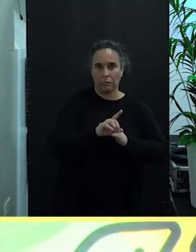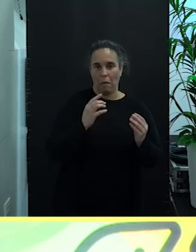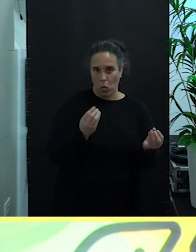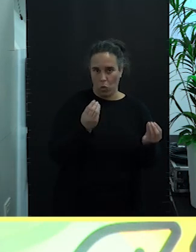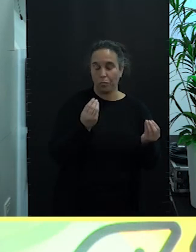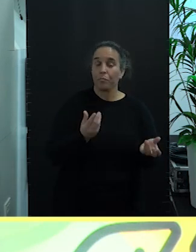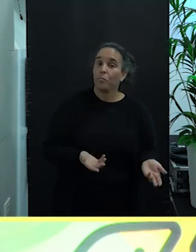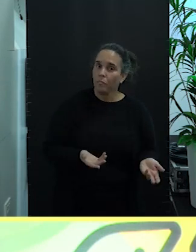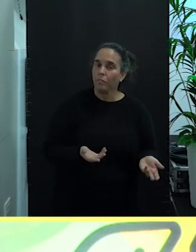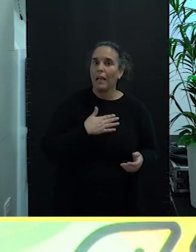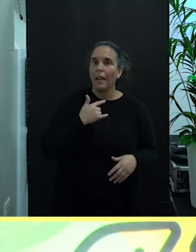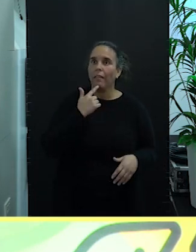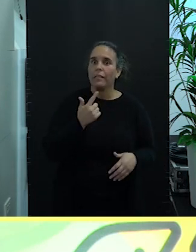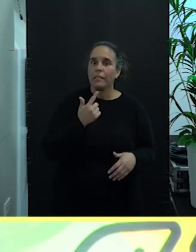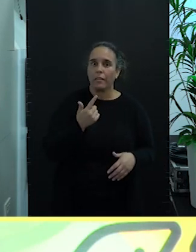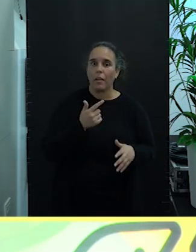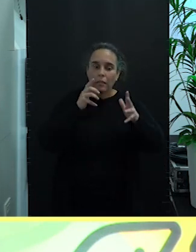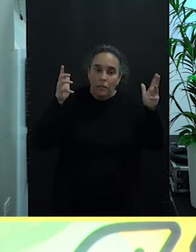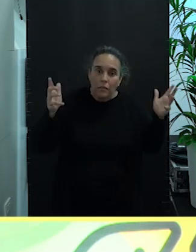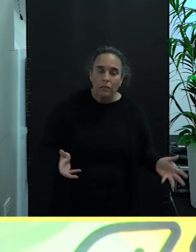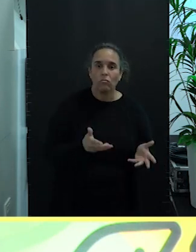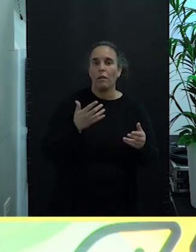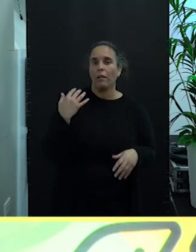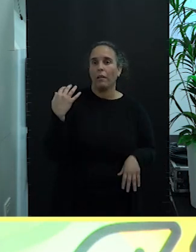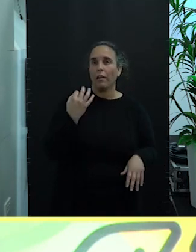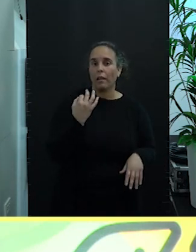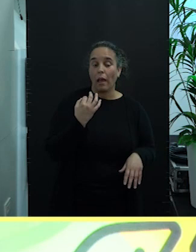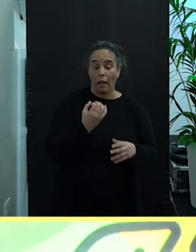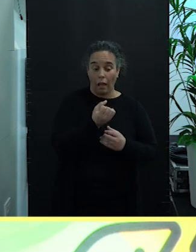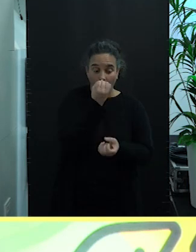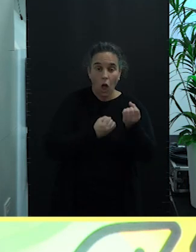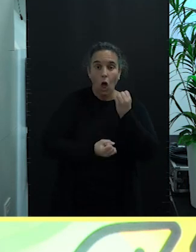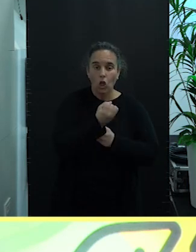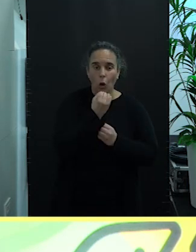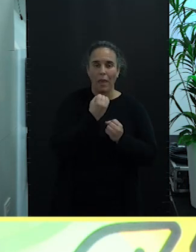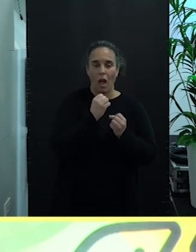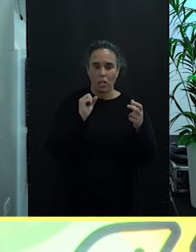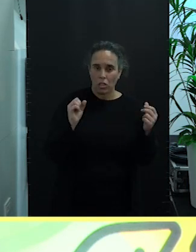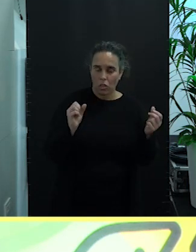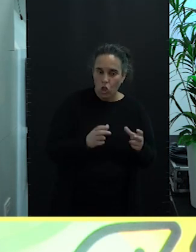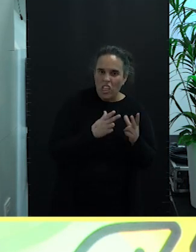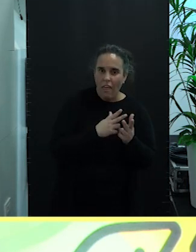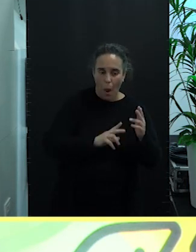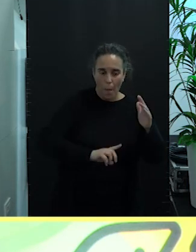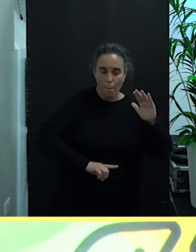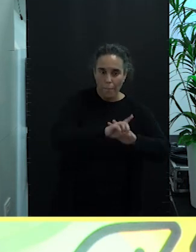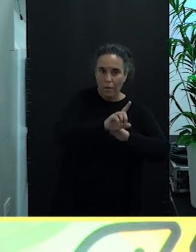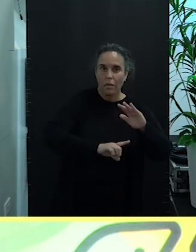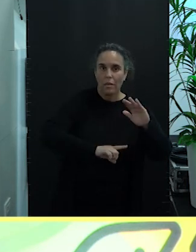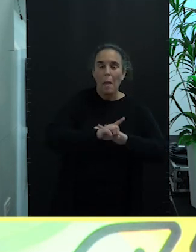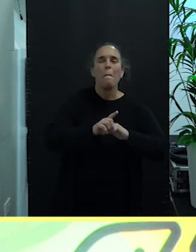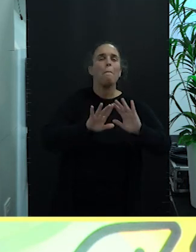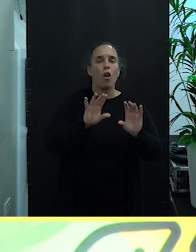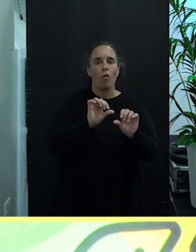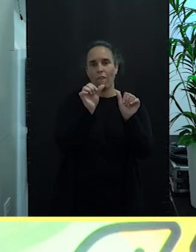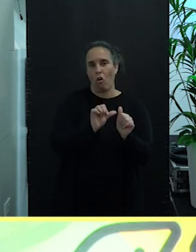lo que se promueve es un desarrollo económico y social más sostenible.